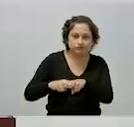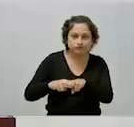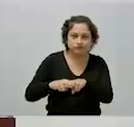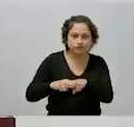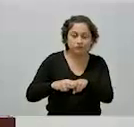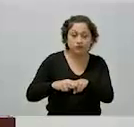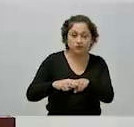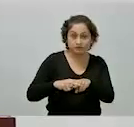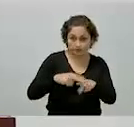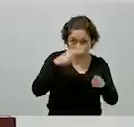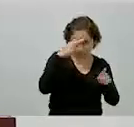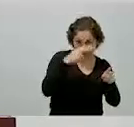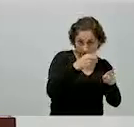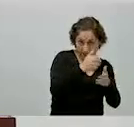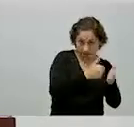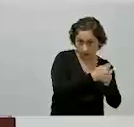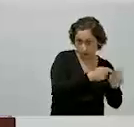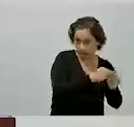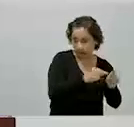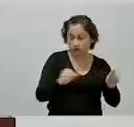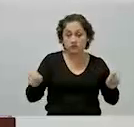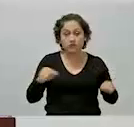México-Toluca.